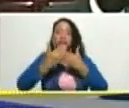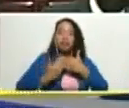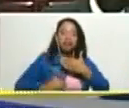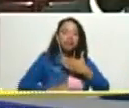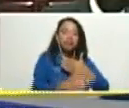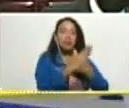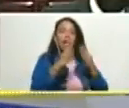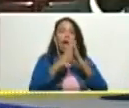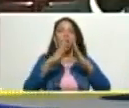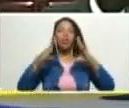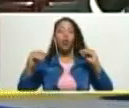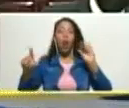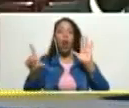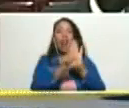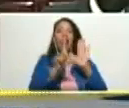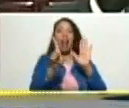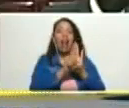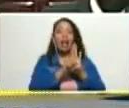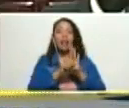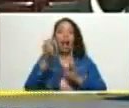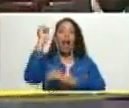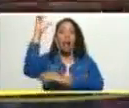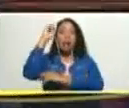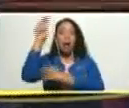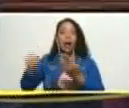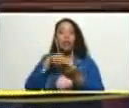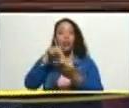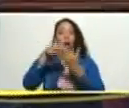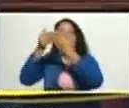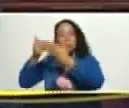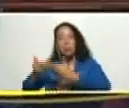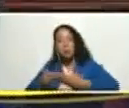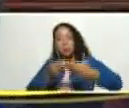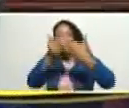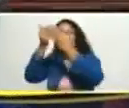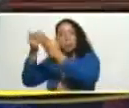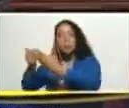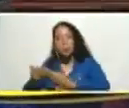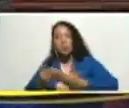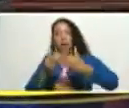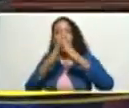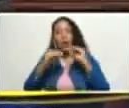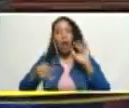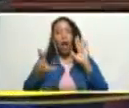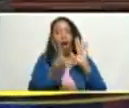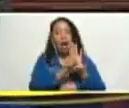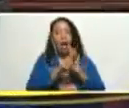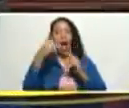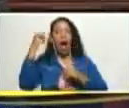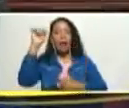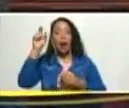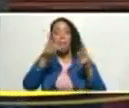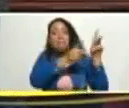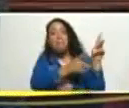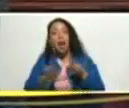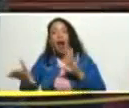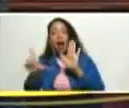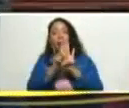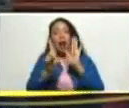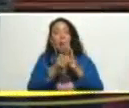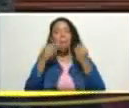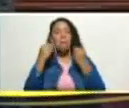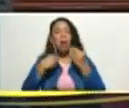en todas las leyes que la asamblea nacional está estudiando en todas las leyes que están en el plan legislativo para su